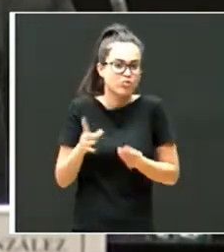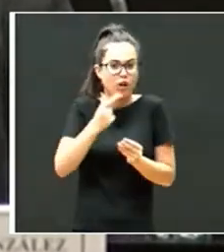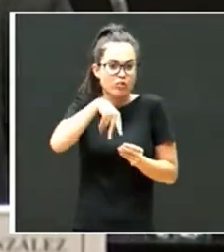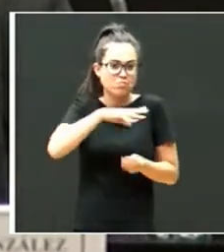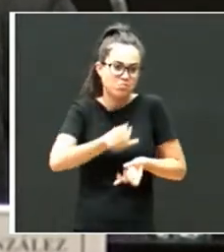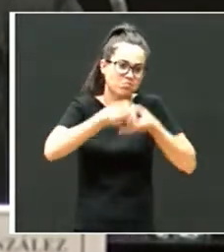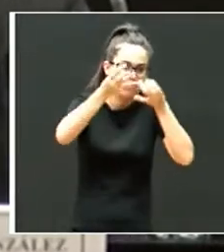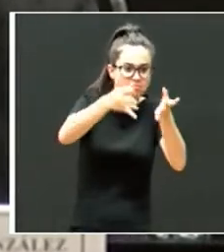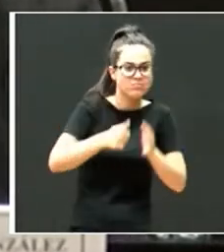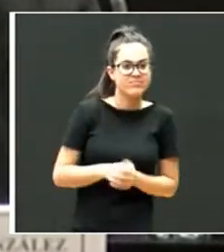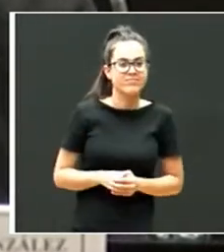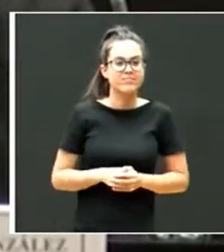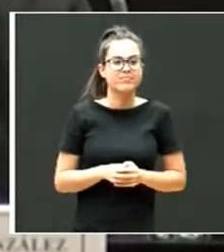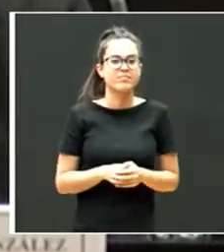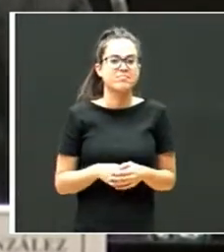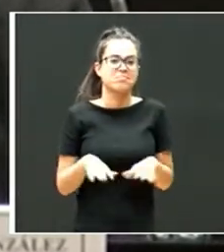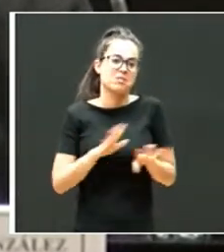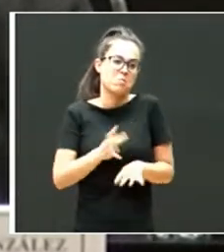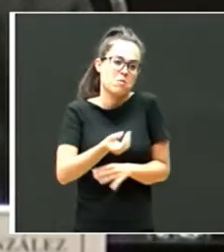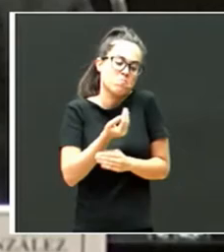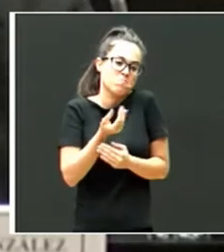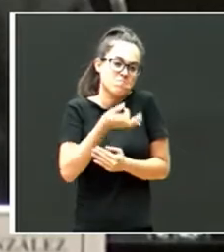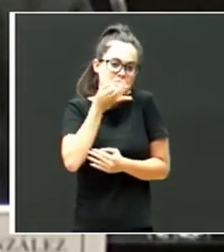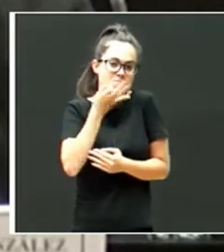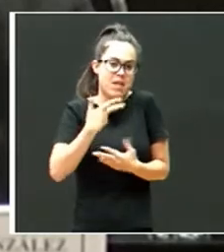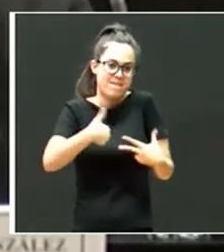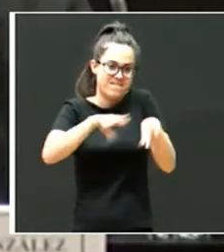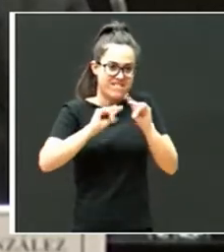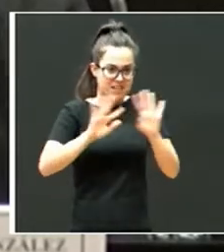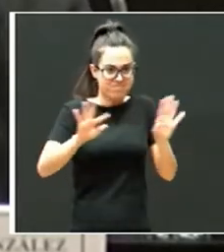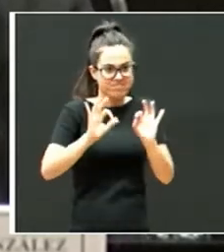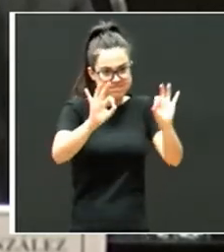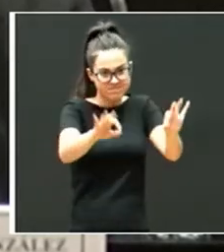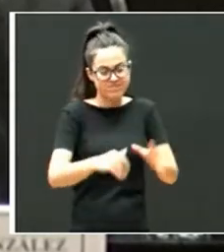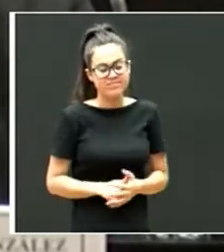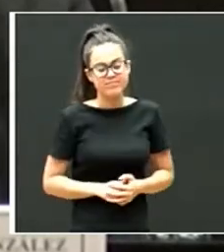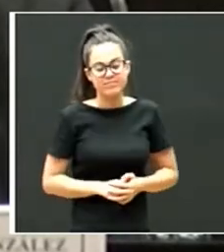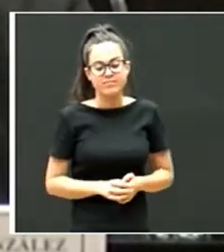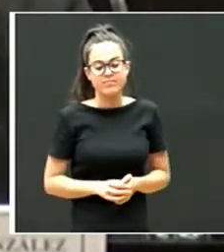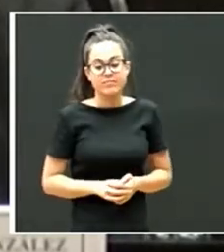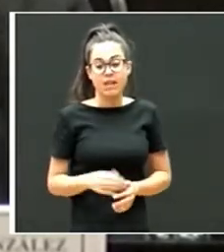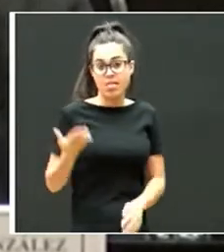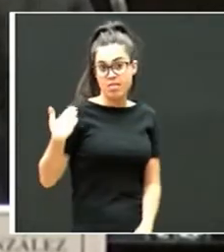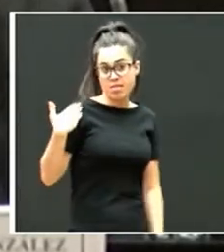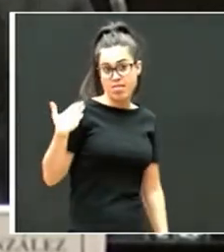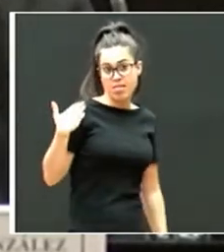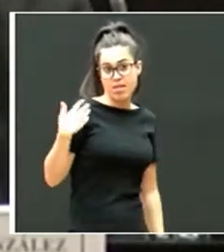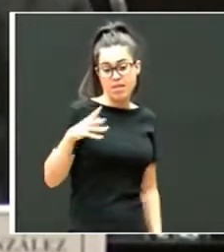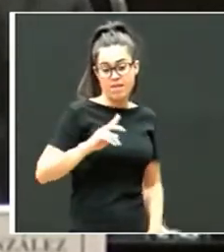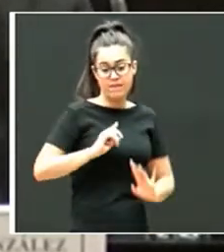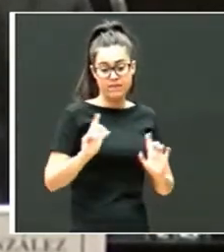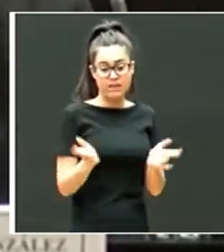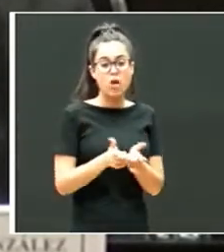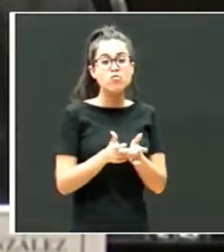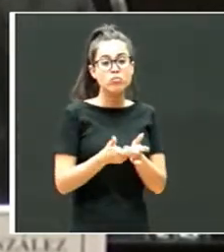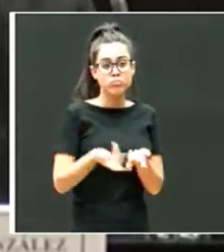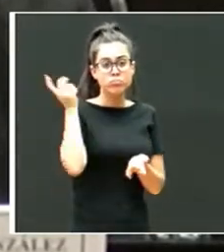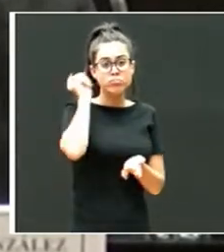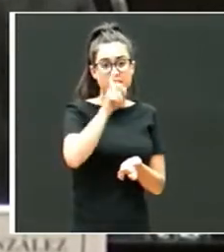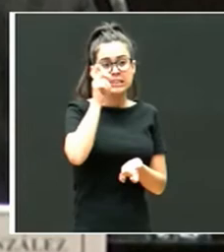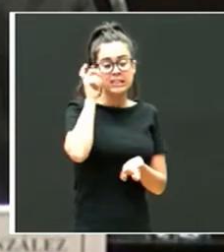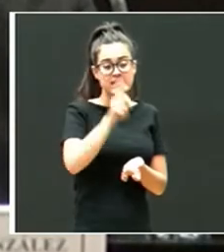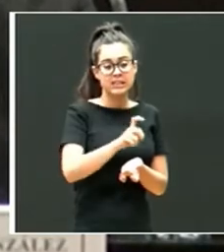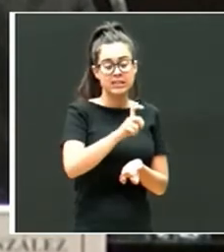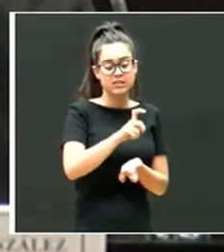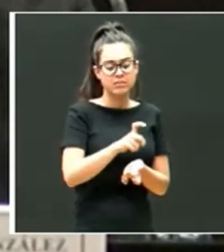como final de mi presentación. Dice, hace no mucho, en una reunión con profesores, el